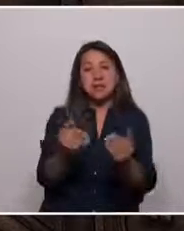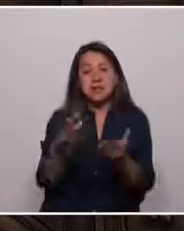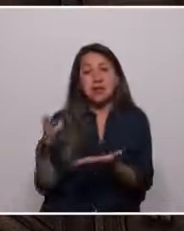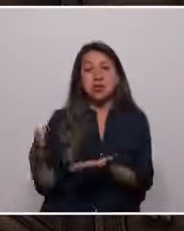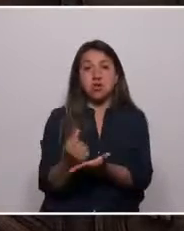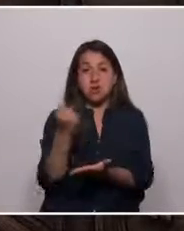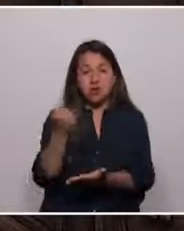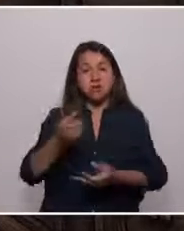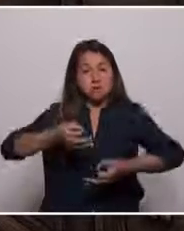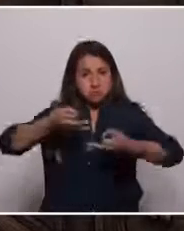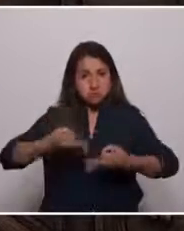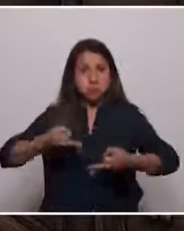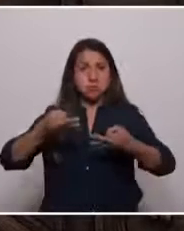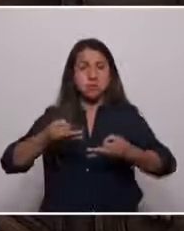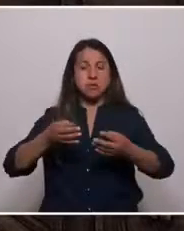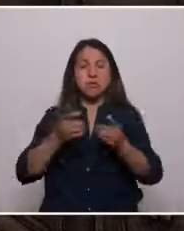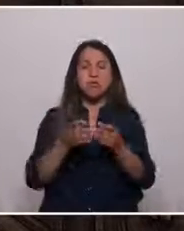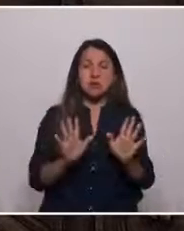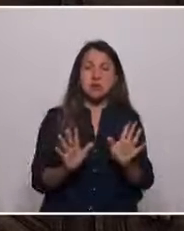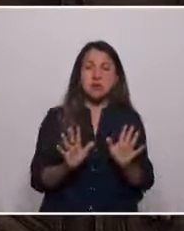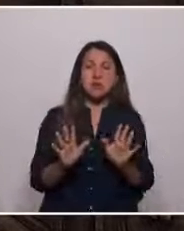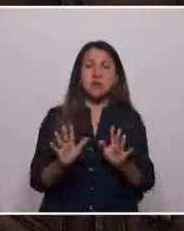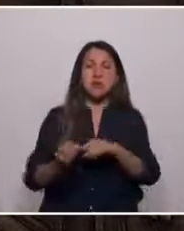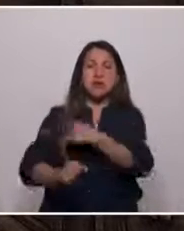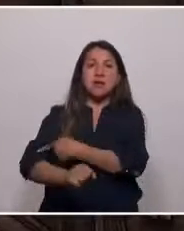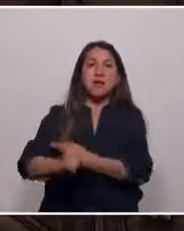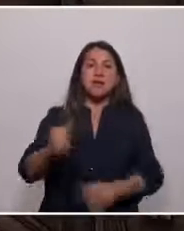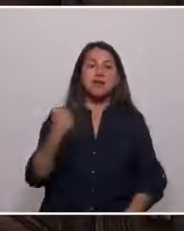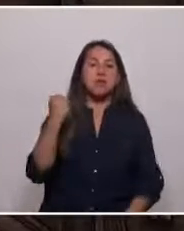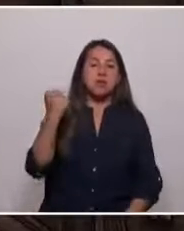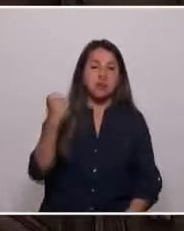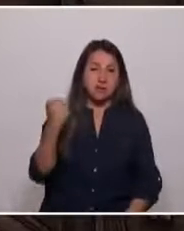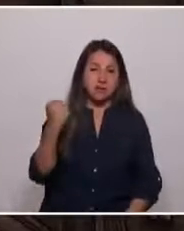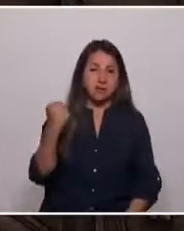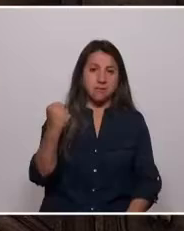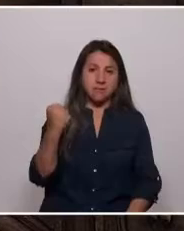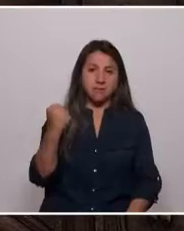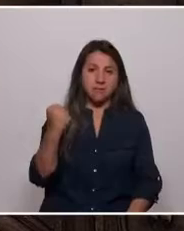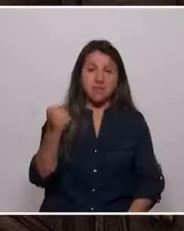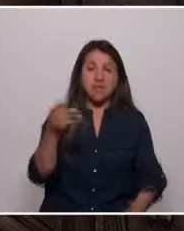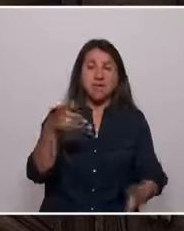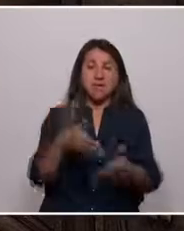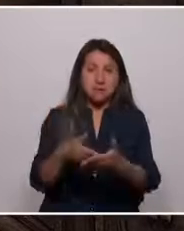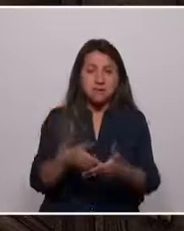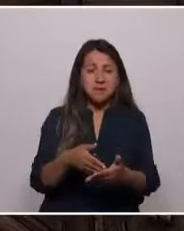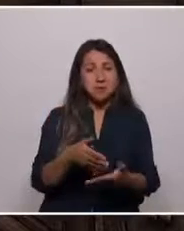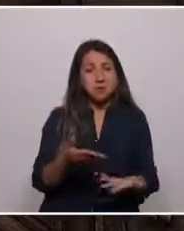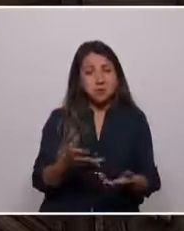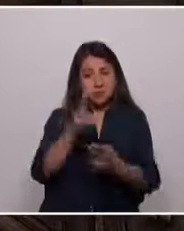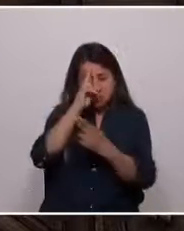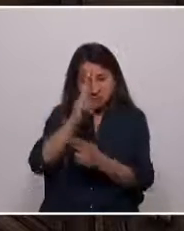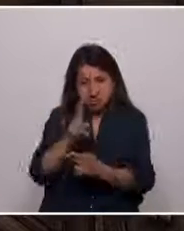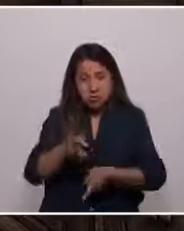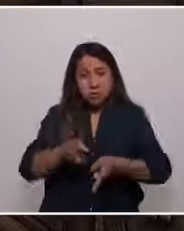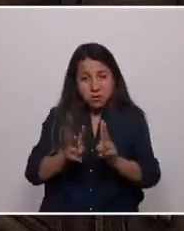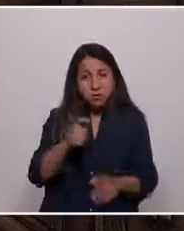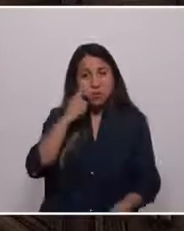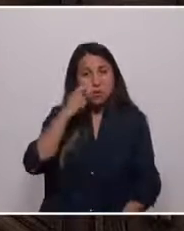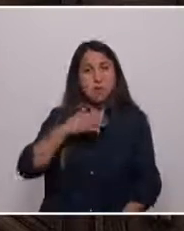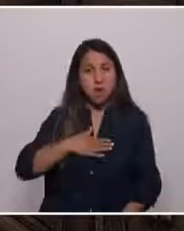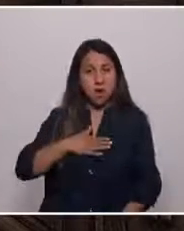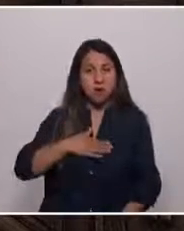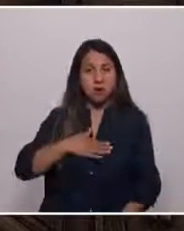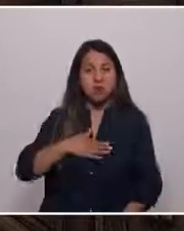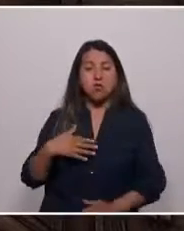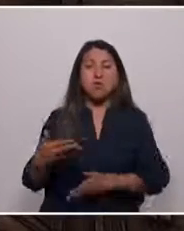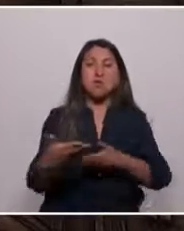legítimamente y democráticamente el poder. Que no tenga más límites que el respeto irrestricto a los derechos humanos y la provisión de